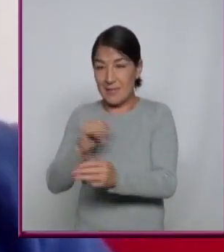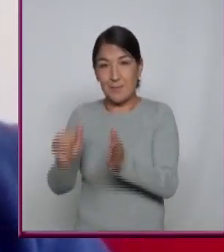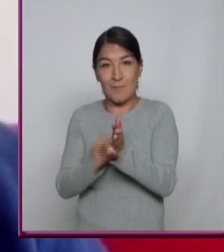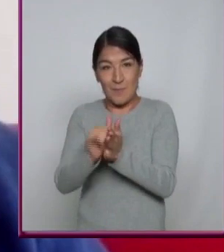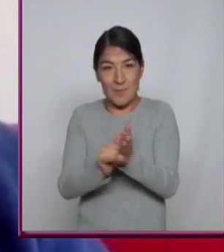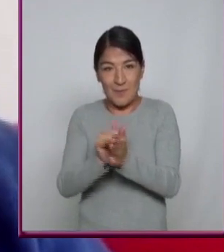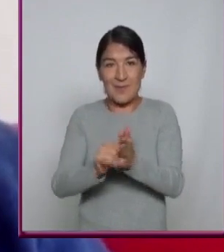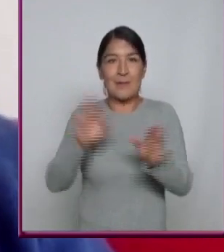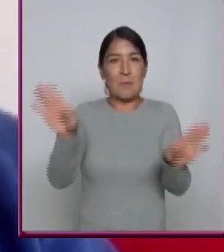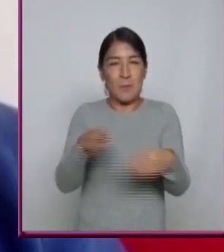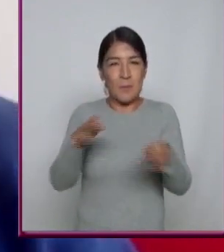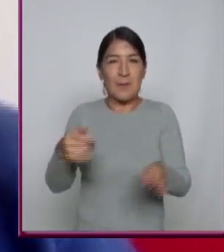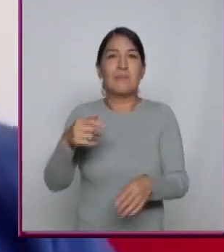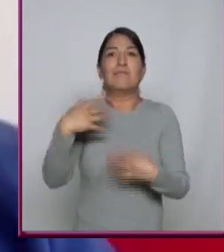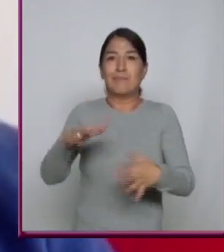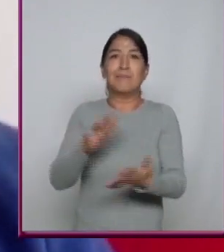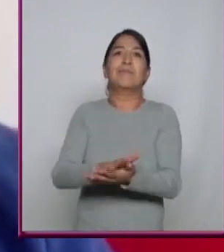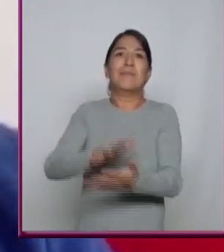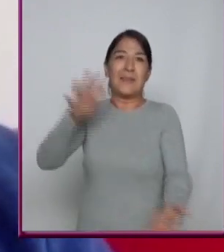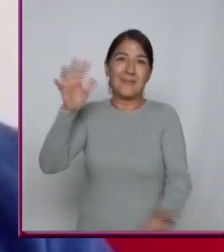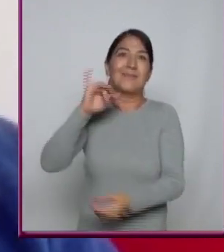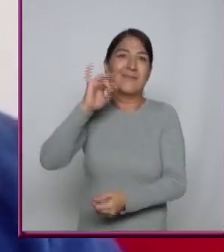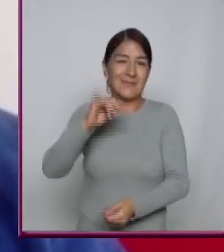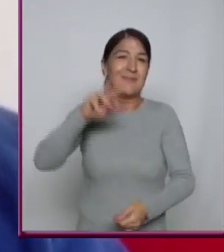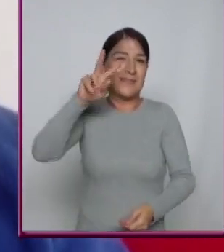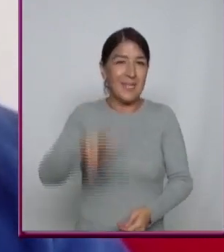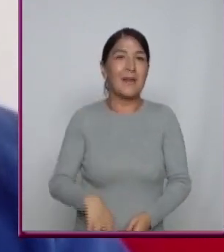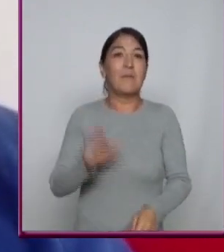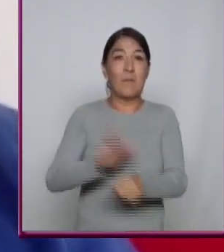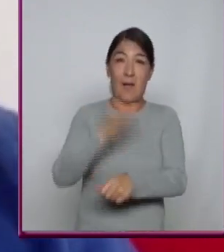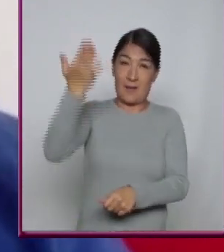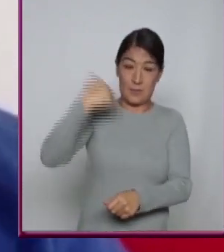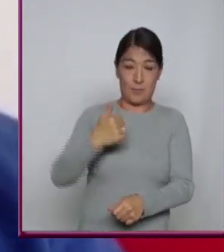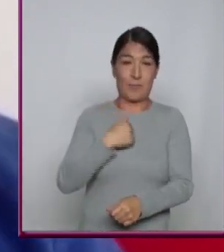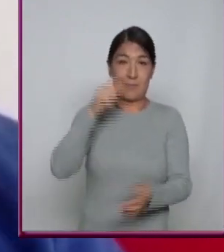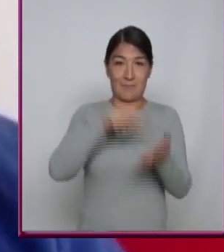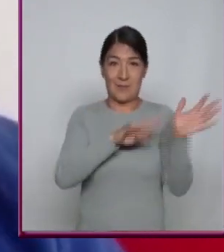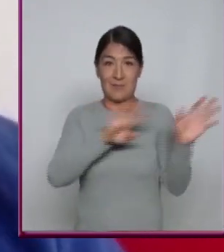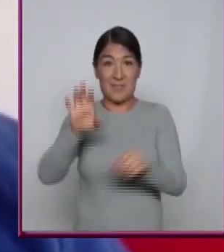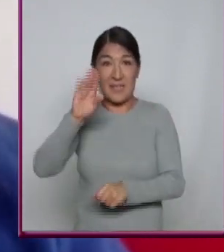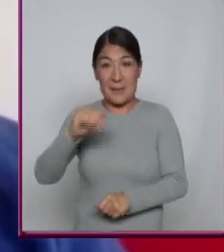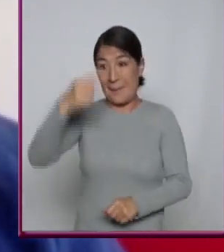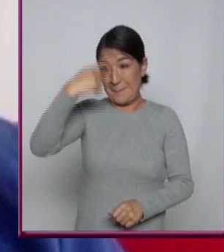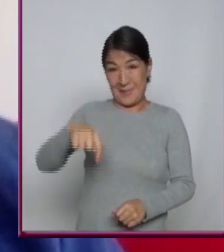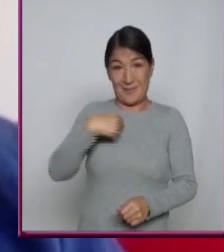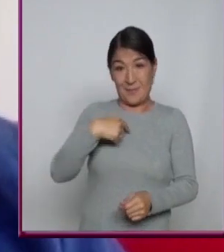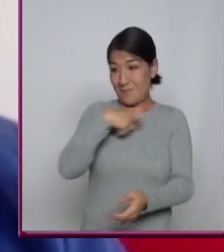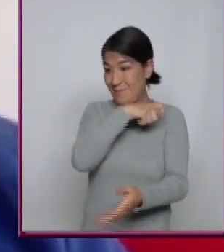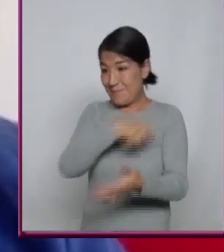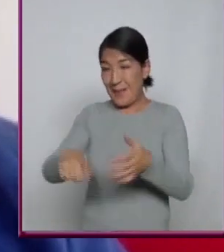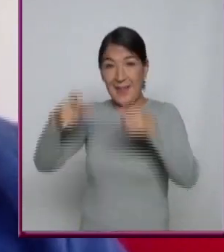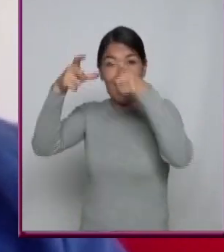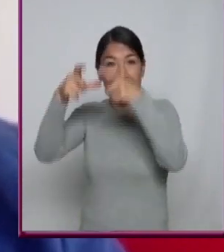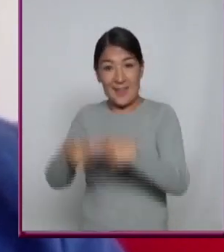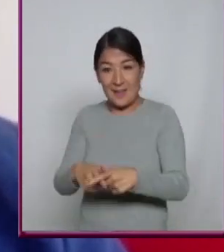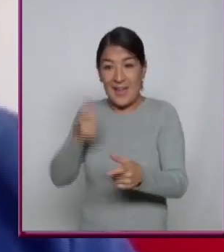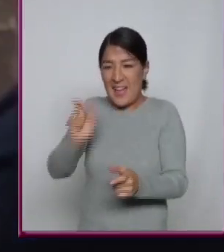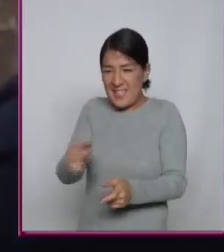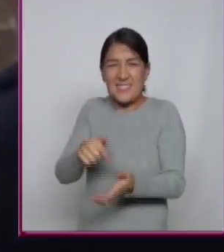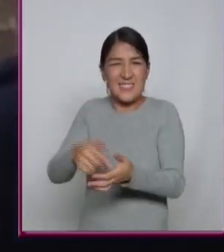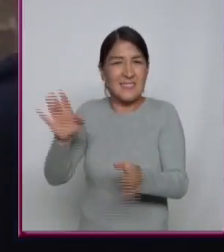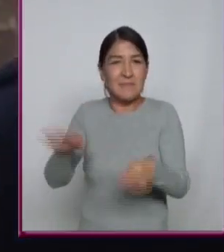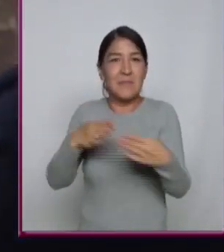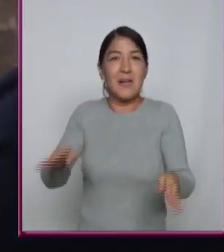son muy Muy grandes ¿No? Porque yo en los noventas Para comprar un disco Y enterarme Del contenido De ese disco